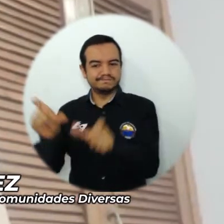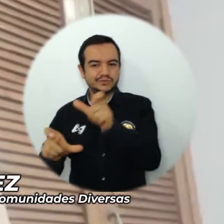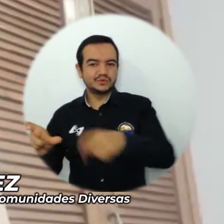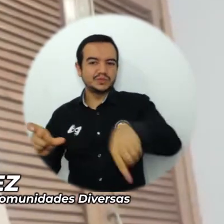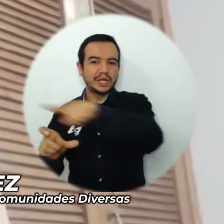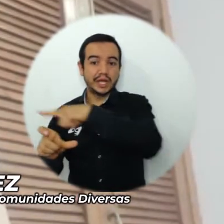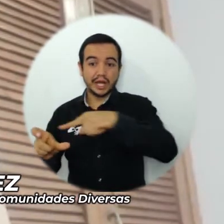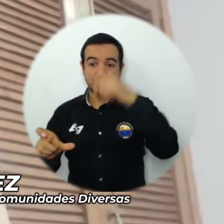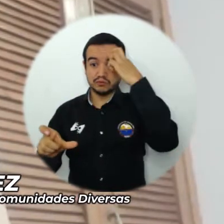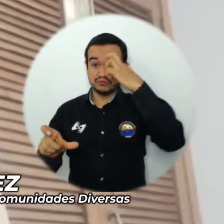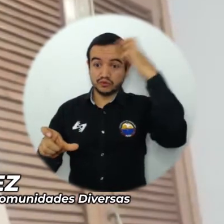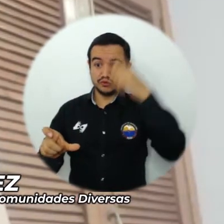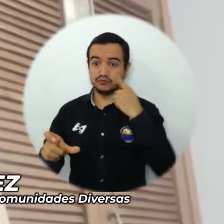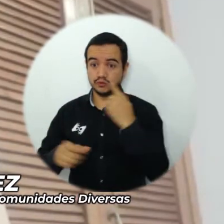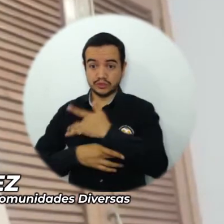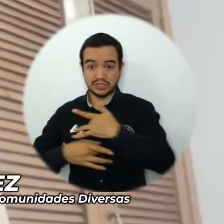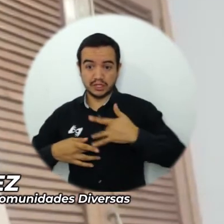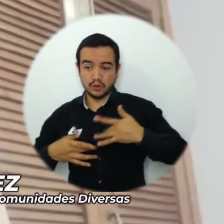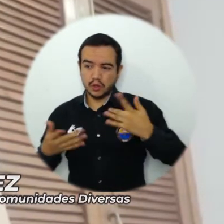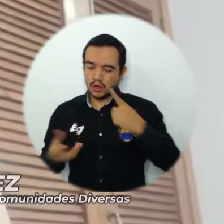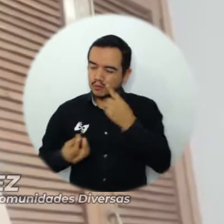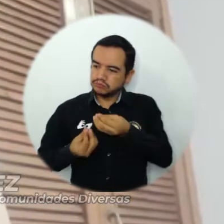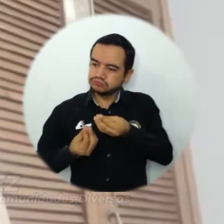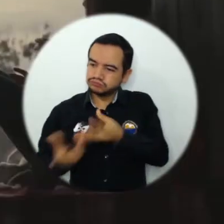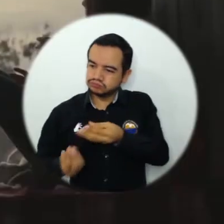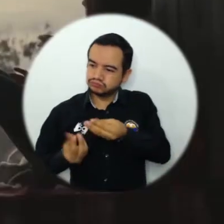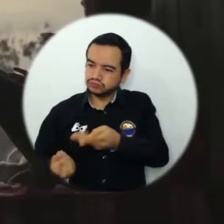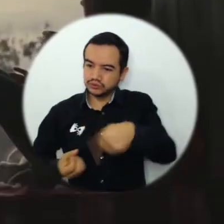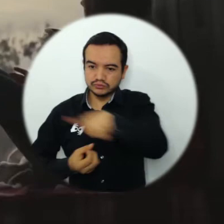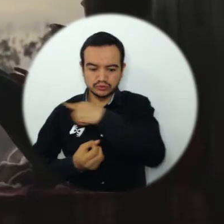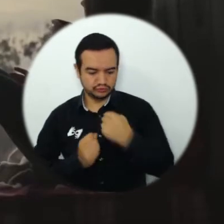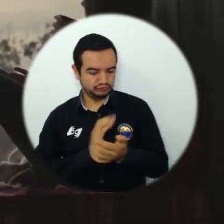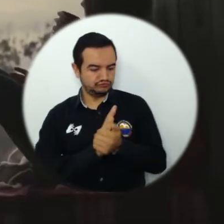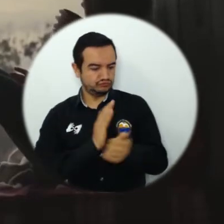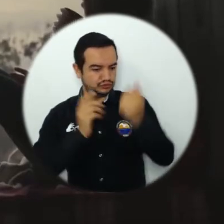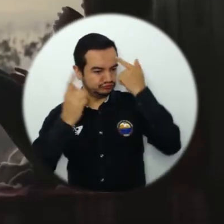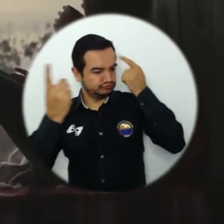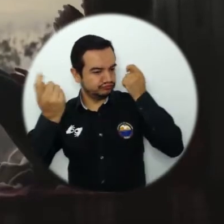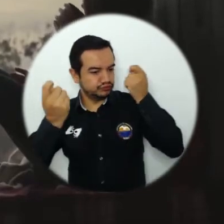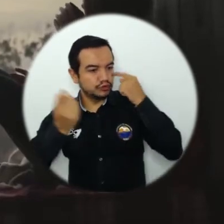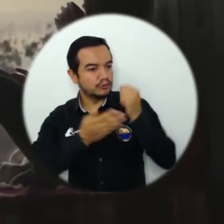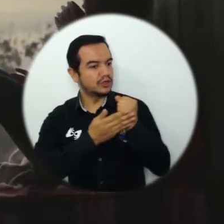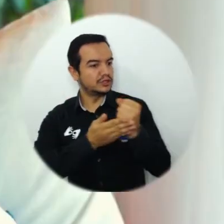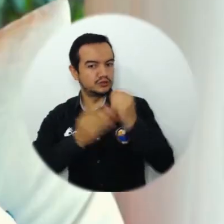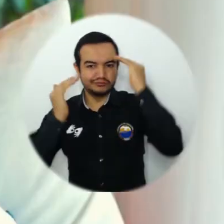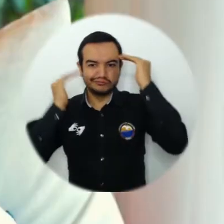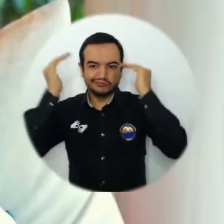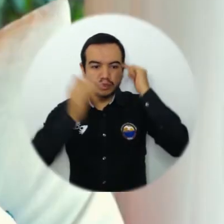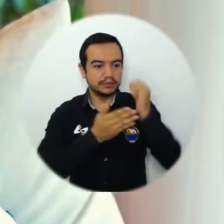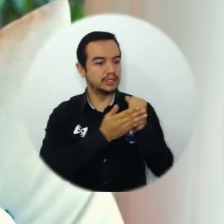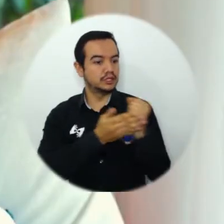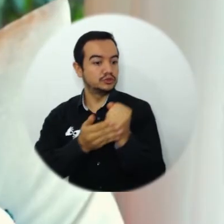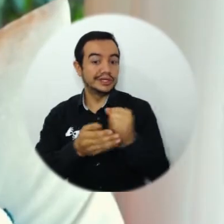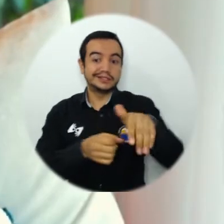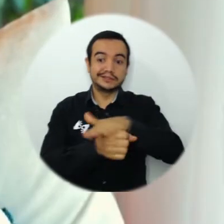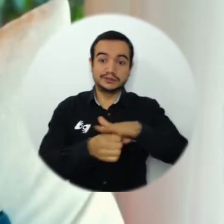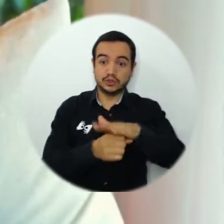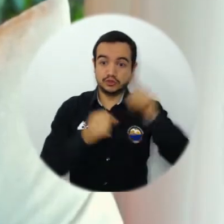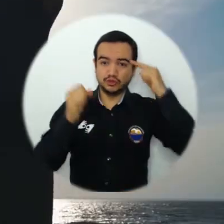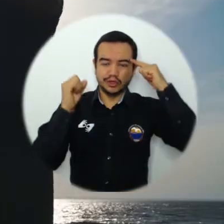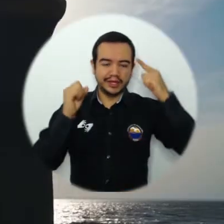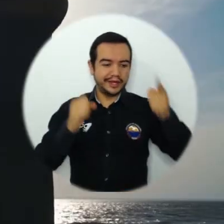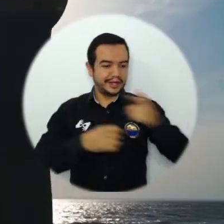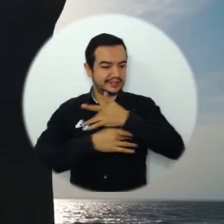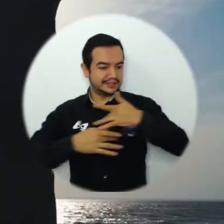profesionales de la salud mediante el afianzamiento de habilidades, estrategias y competencias en el abordaje de la salud mental de los